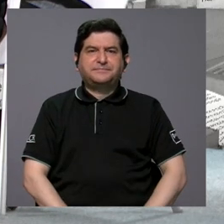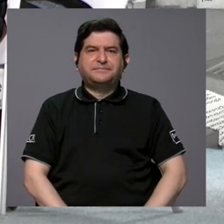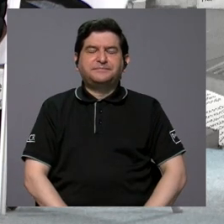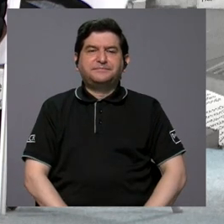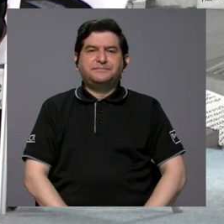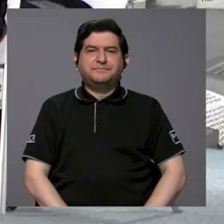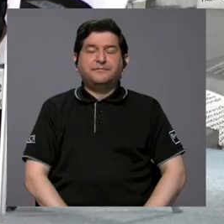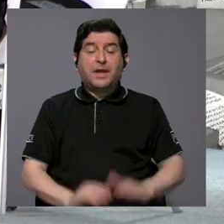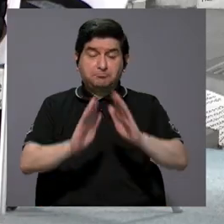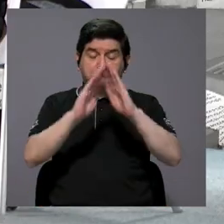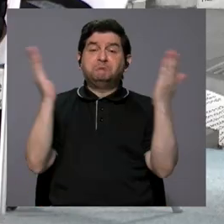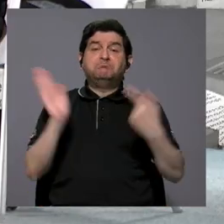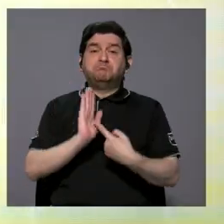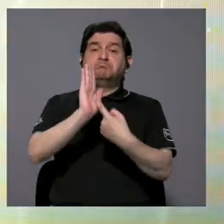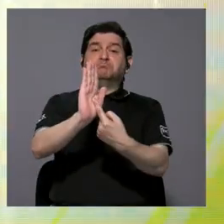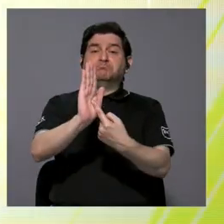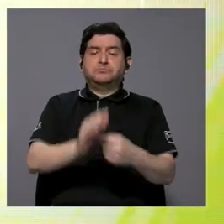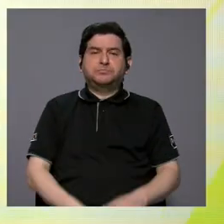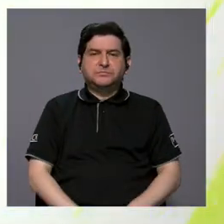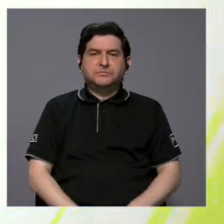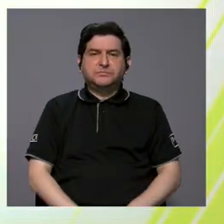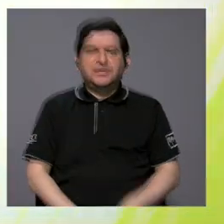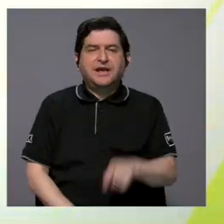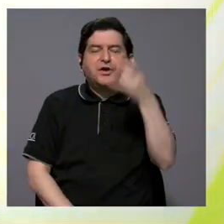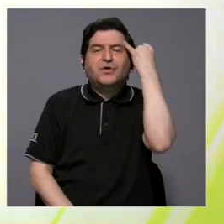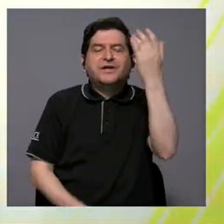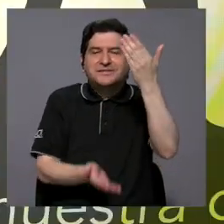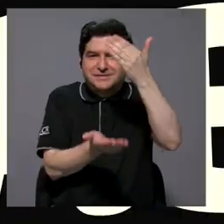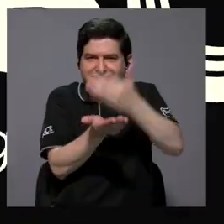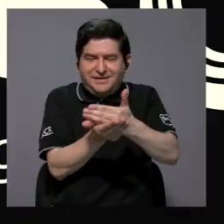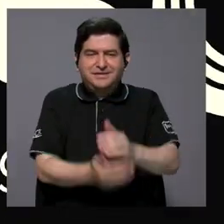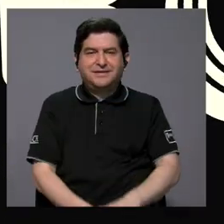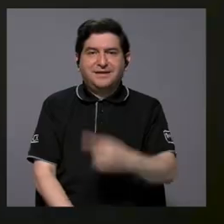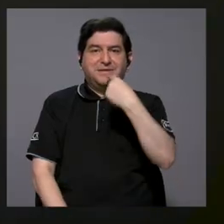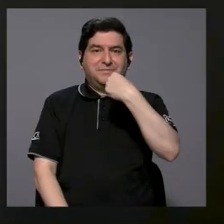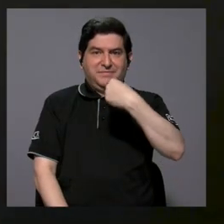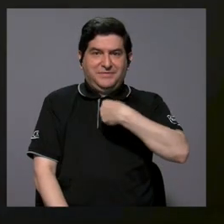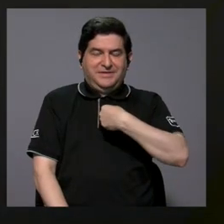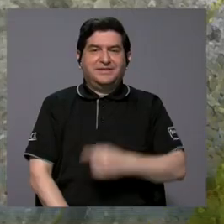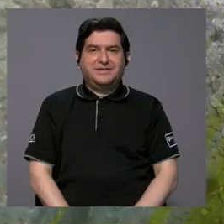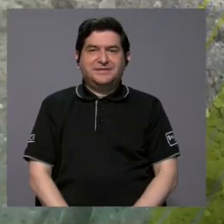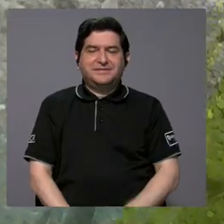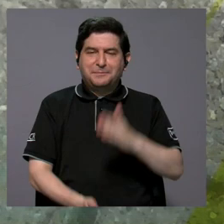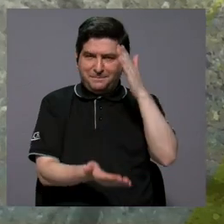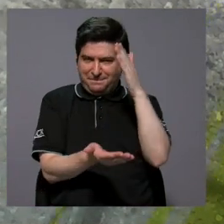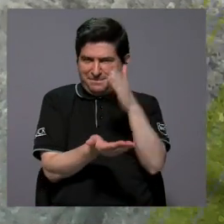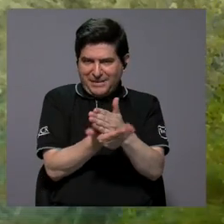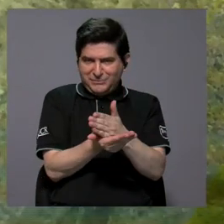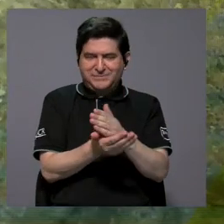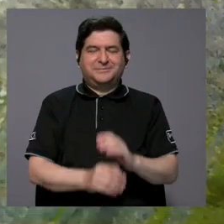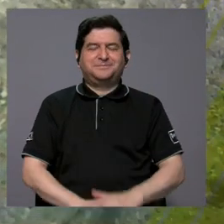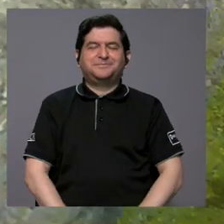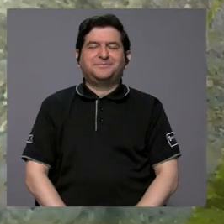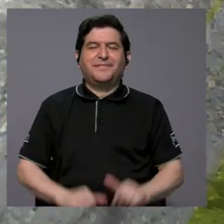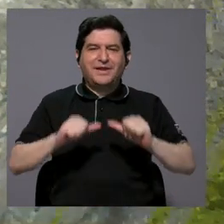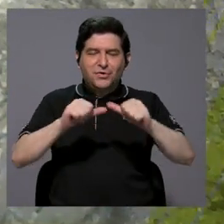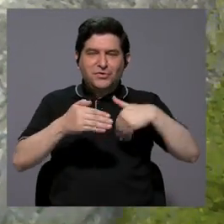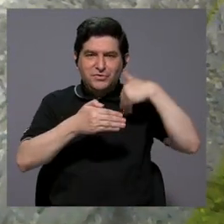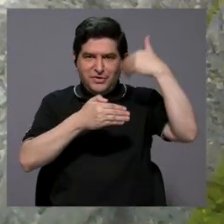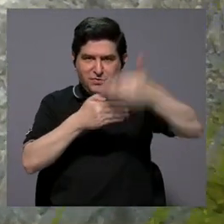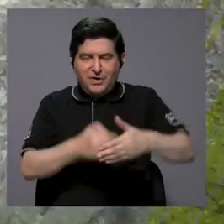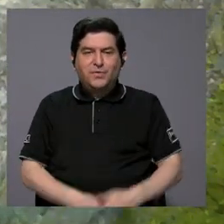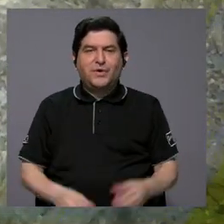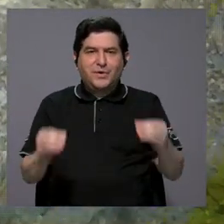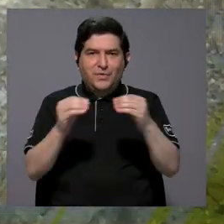con mucha apertura, ¿verdad?, para acercarse. Vamos a quedarnos aquí, porque me indican que vamos a hacer una pausa, y enseguida